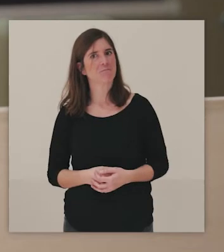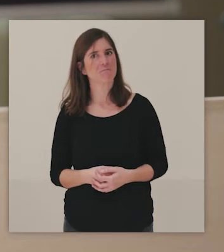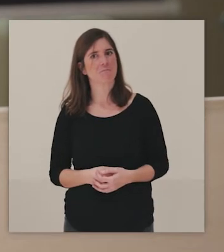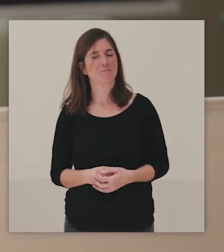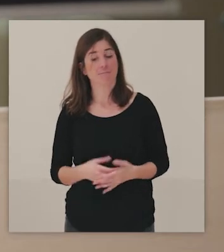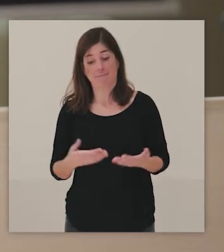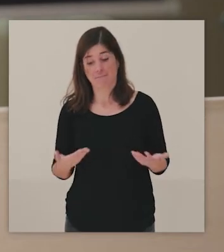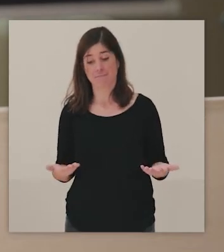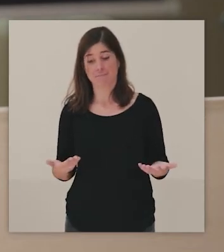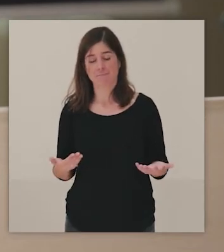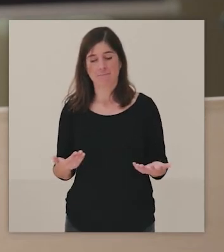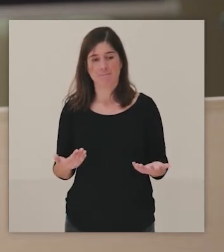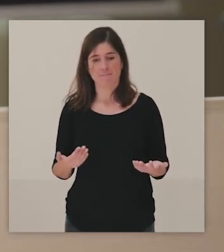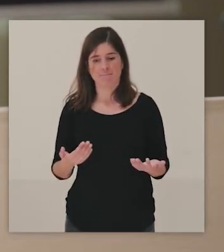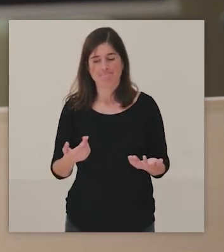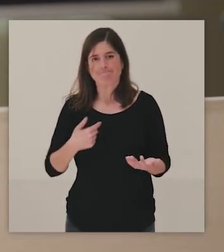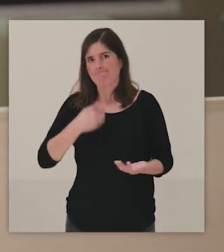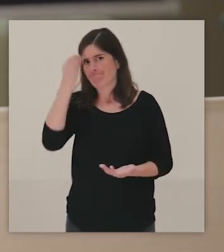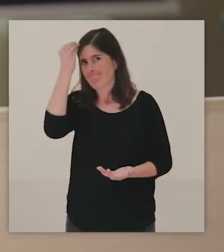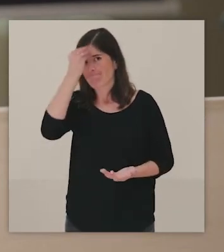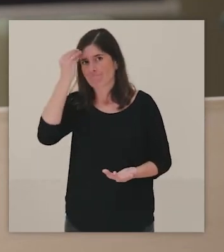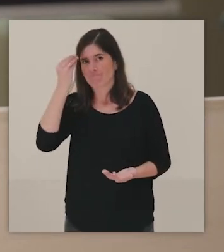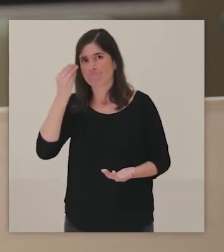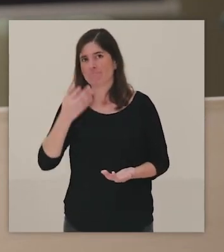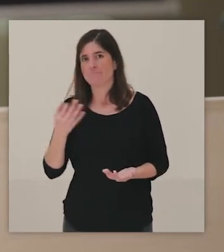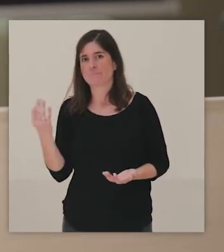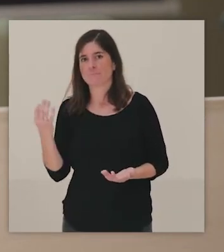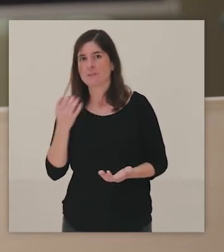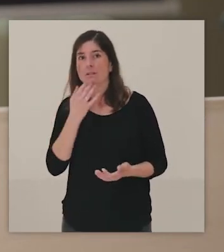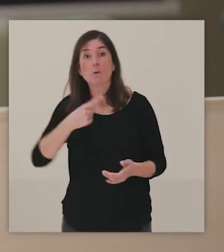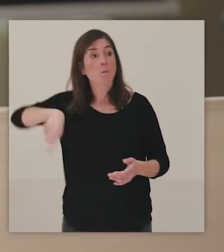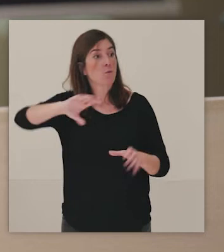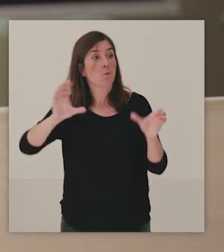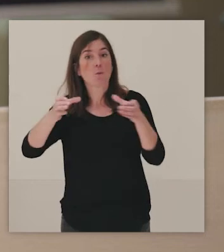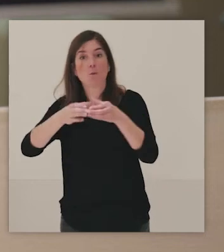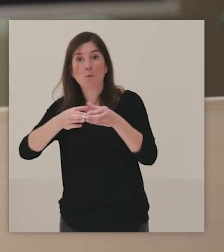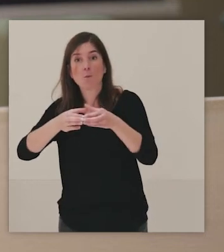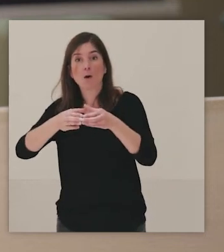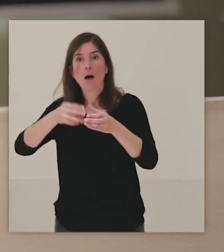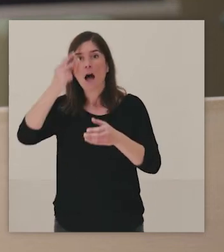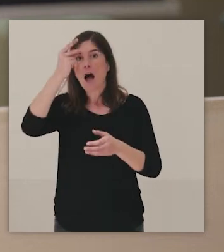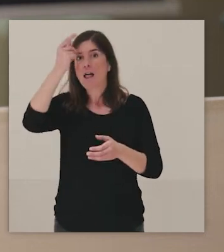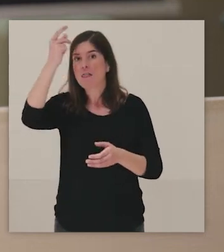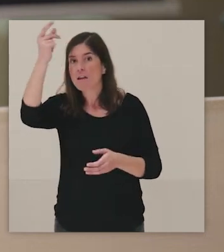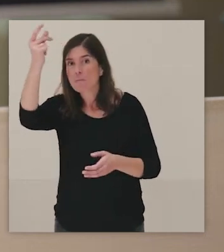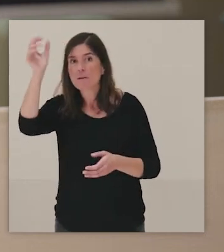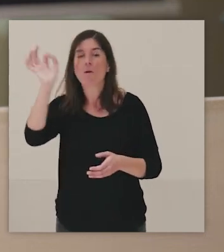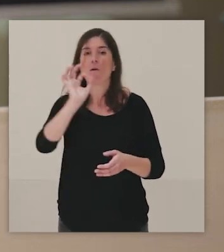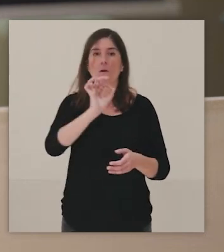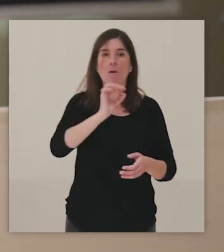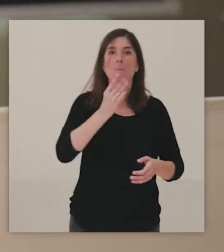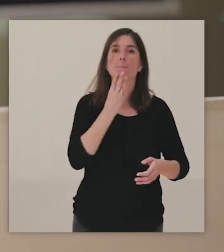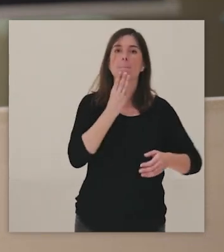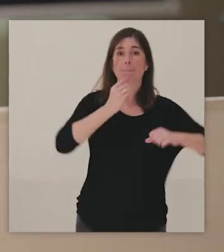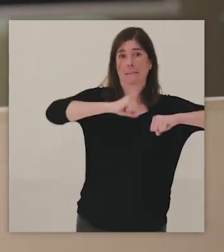a los que nos dirigimos. Entonces, creo que en este caso es muy importante, si trabajáis con Alzheimer, con personas mayores, incorporar,